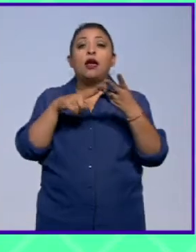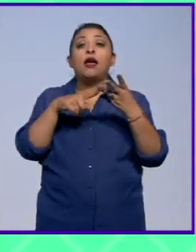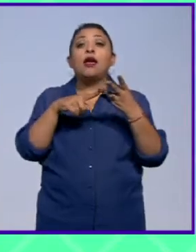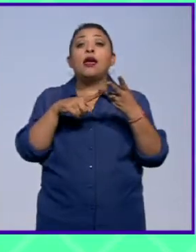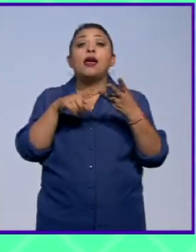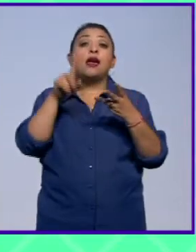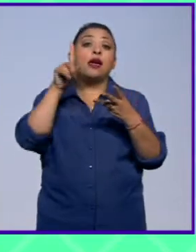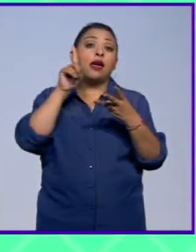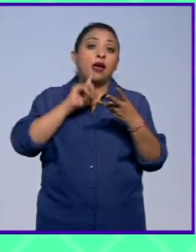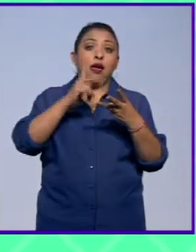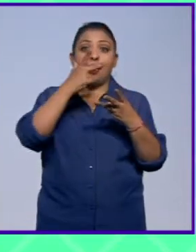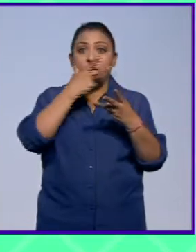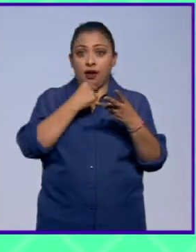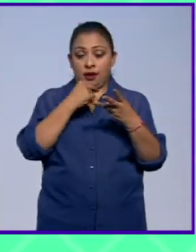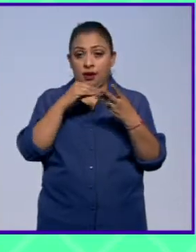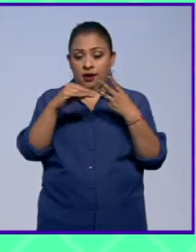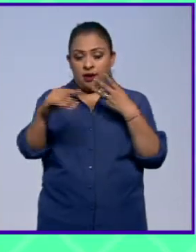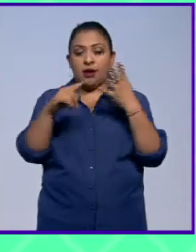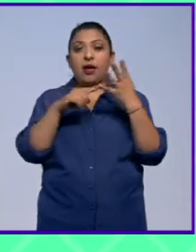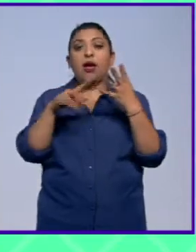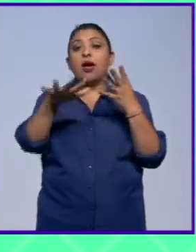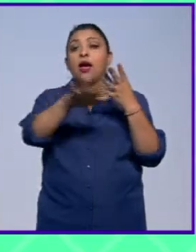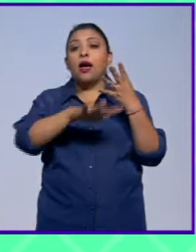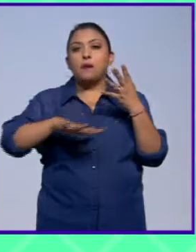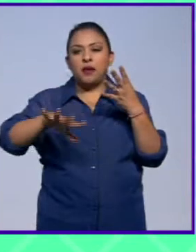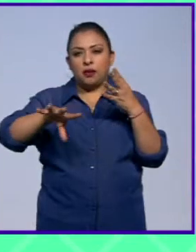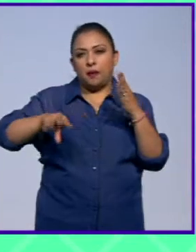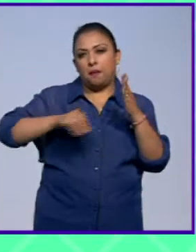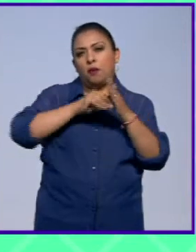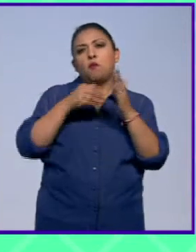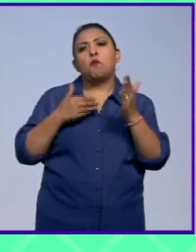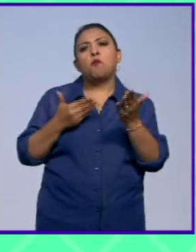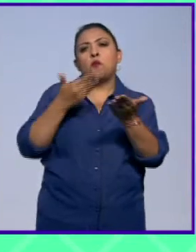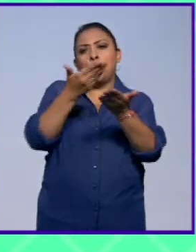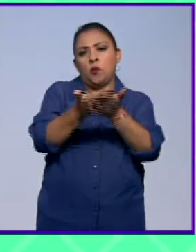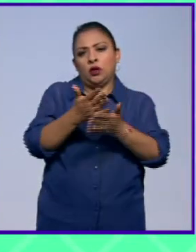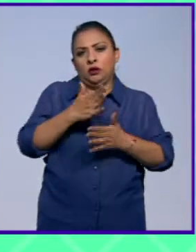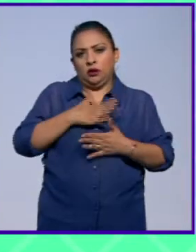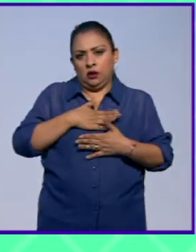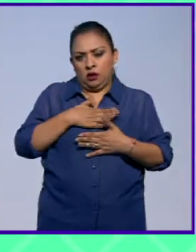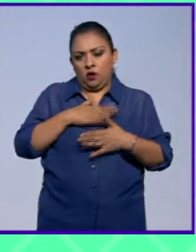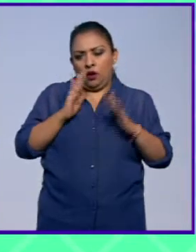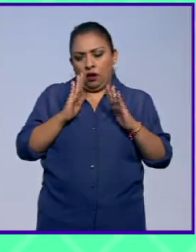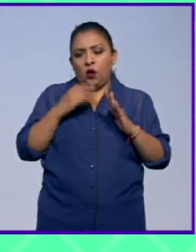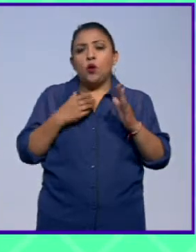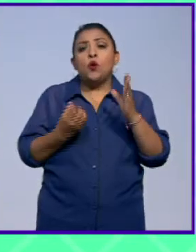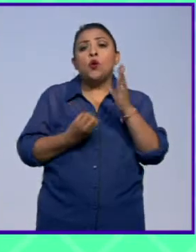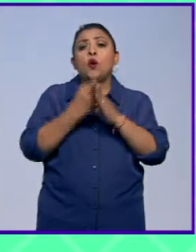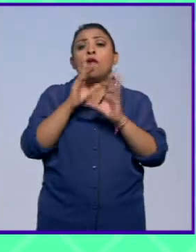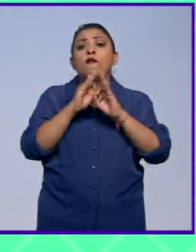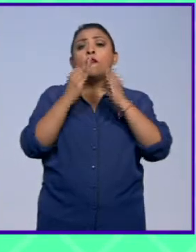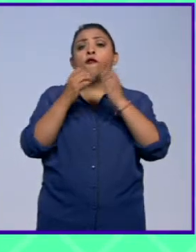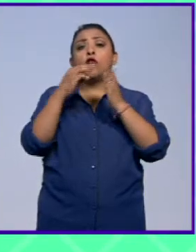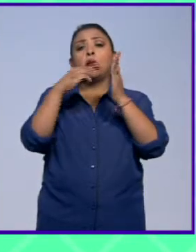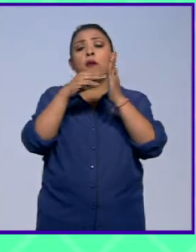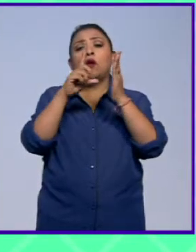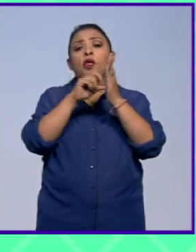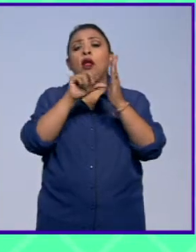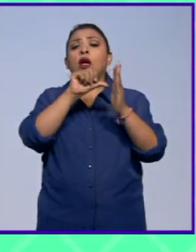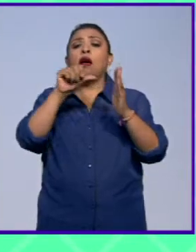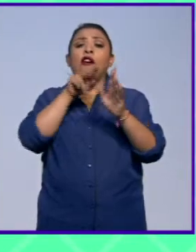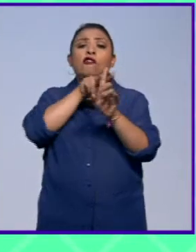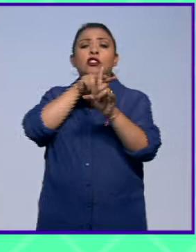género y el factor de medio ambiente. Es una propuesta que yo estoy haciendo de un nuevo modelo bajo una